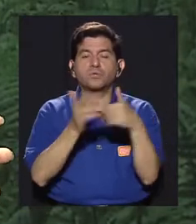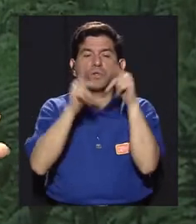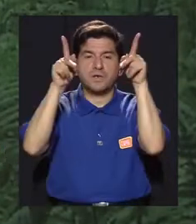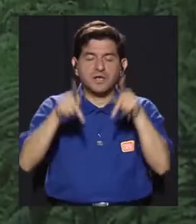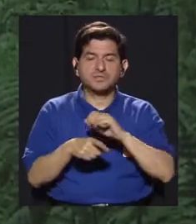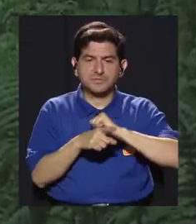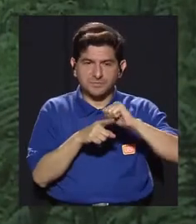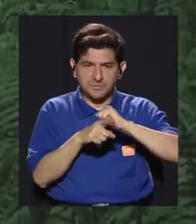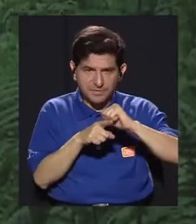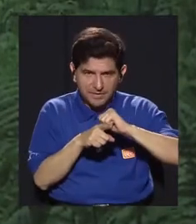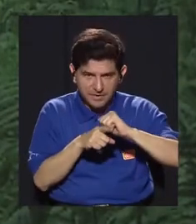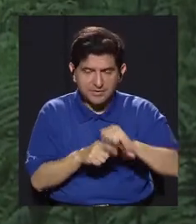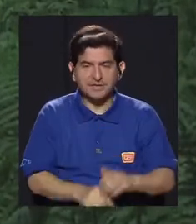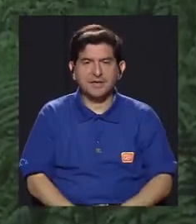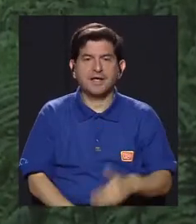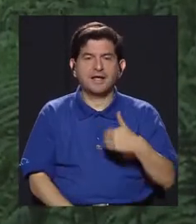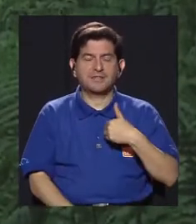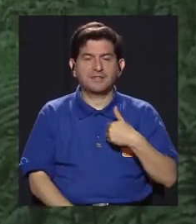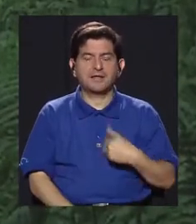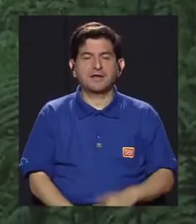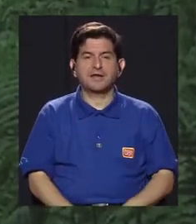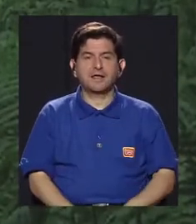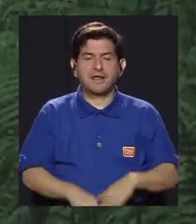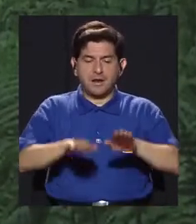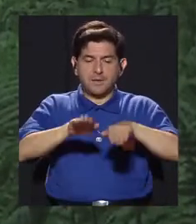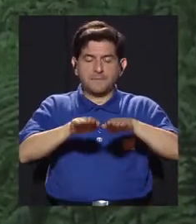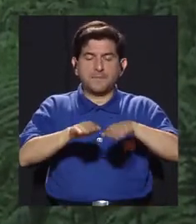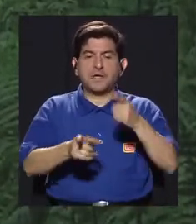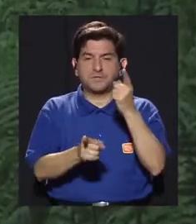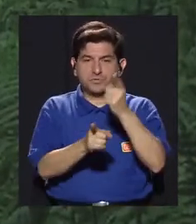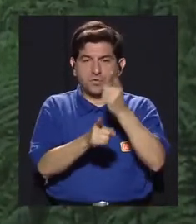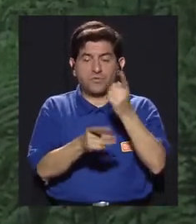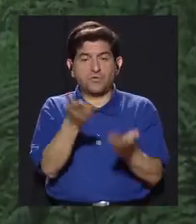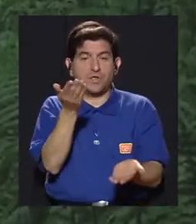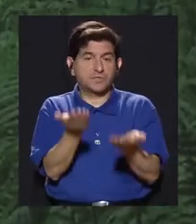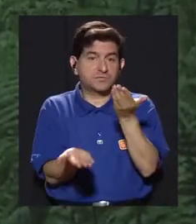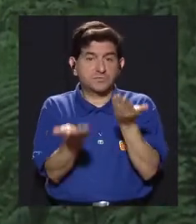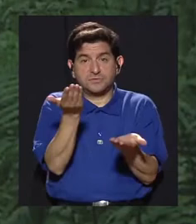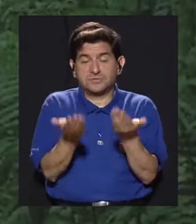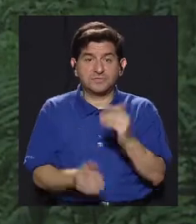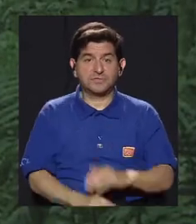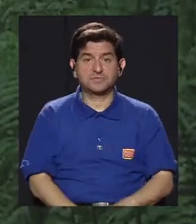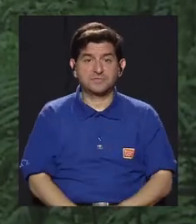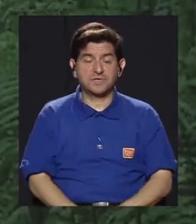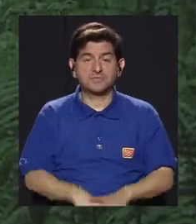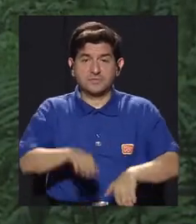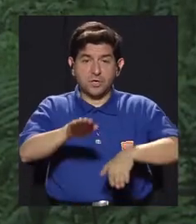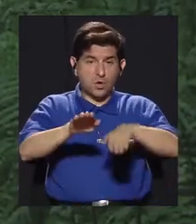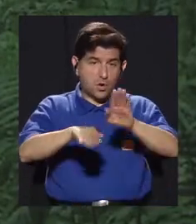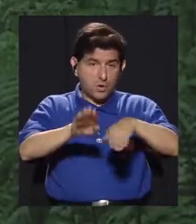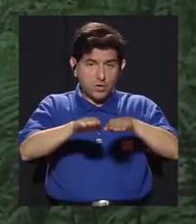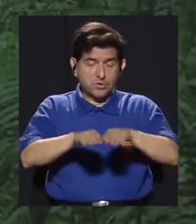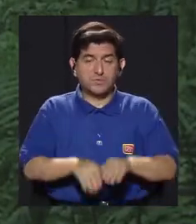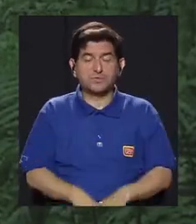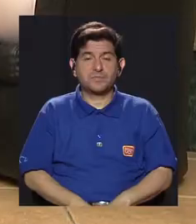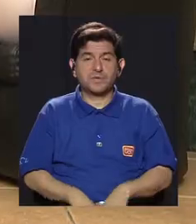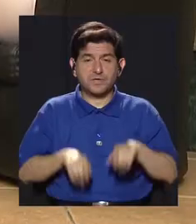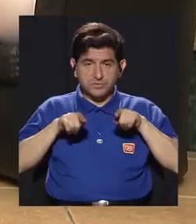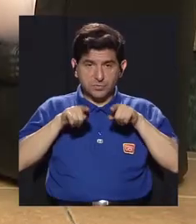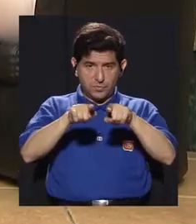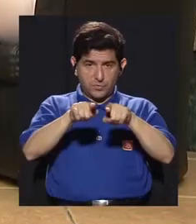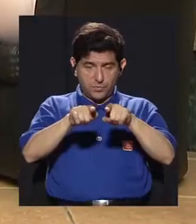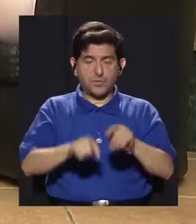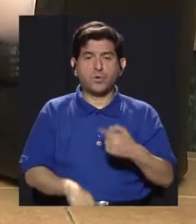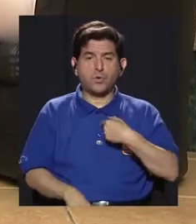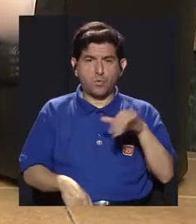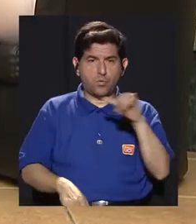participando tengan una postura en los pies correcta, ¿verdad? Que de repente es los pies en paralelo, ¿verdad? Que también